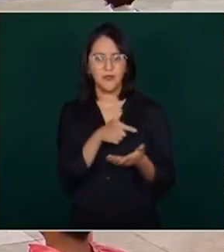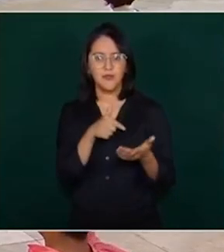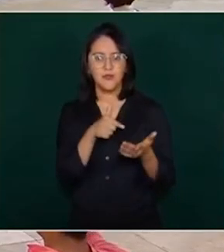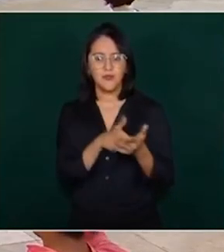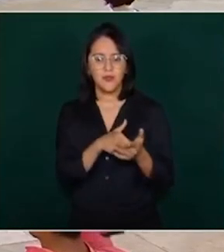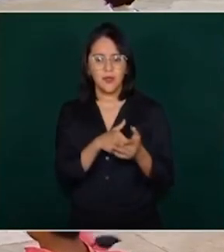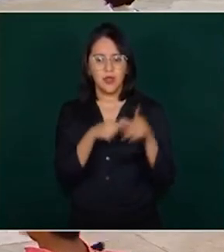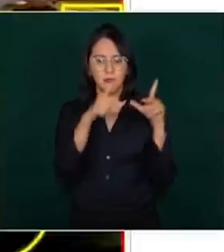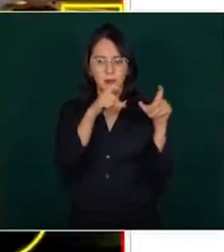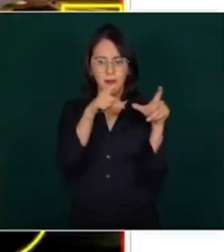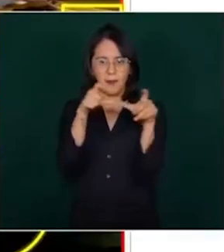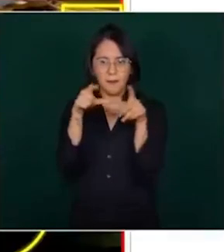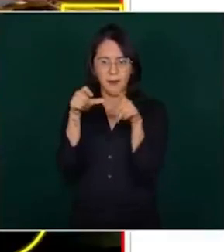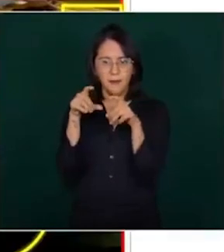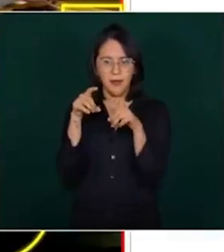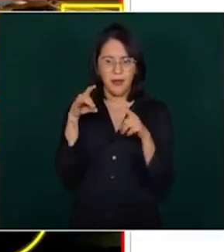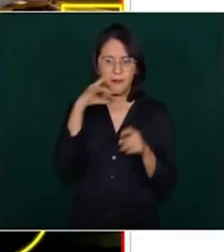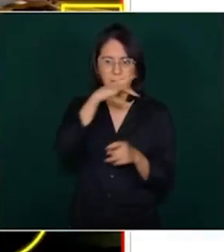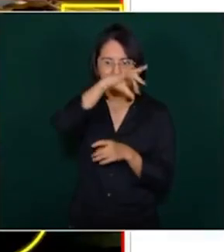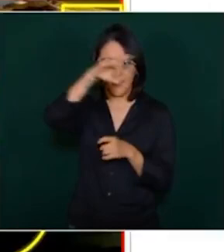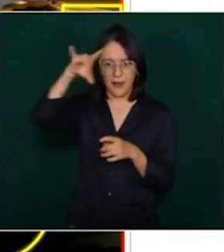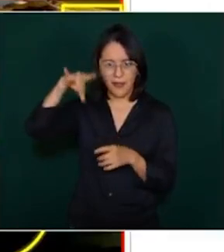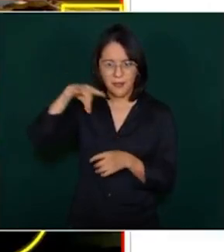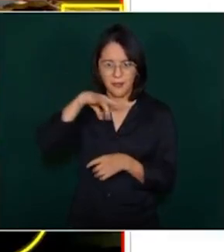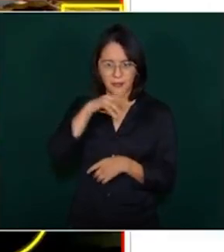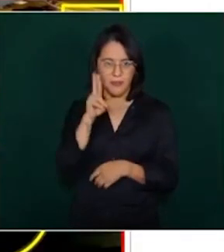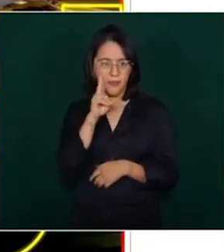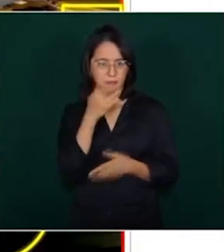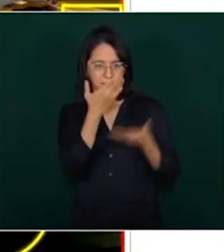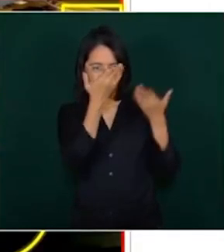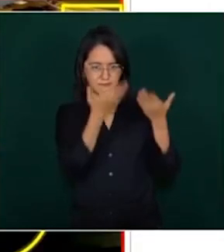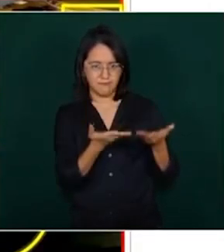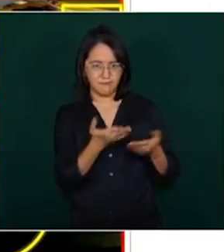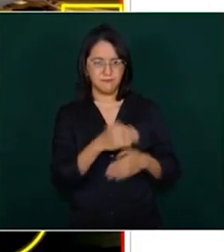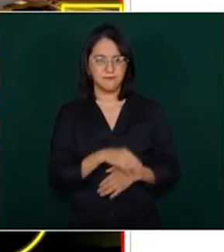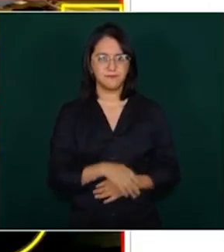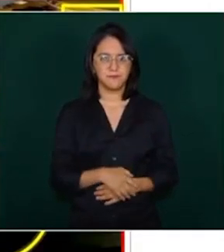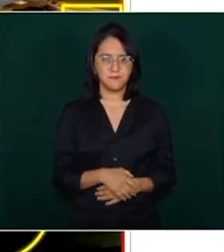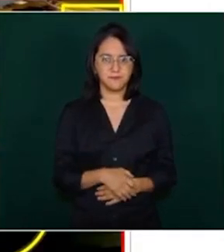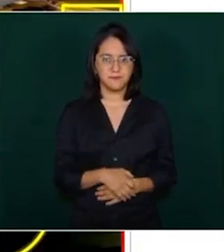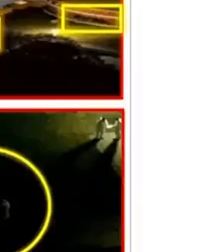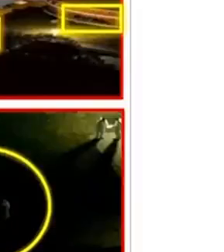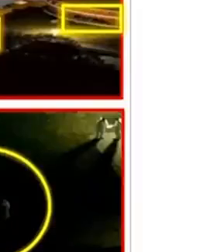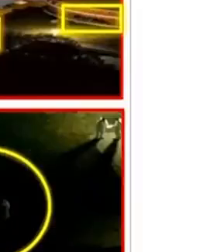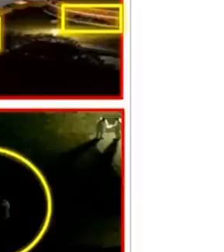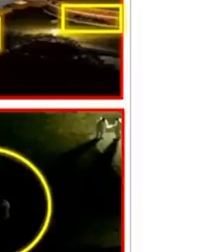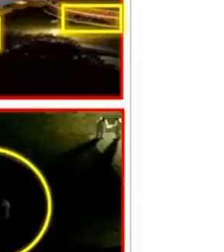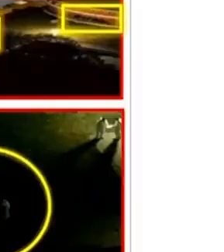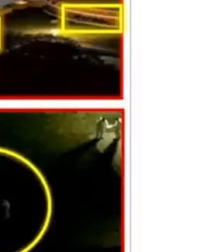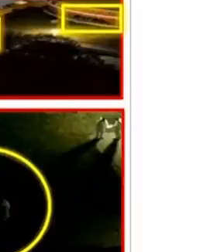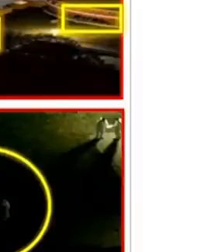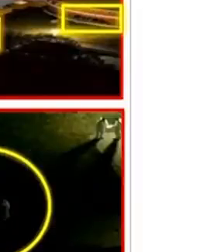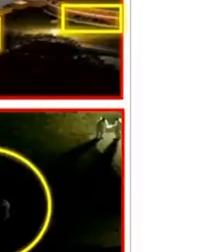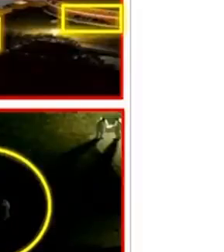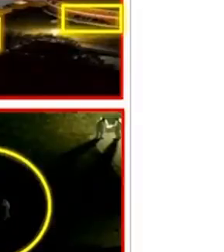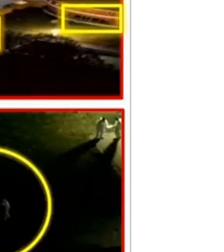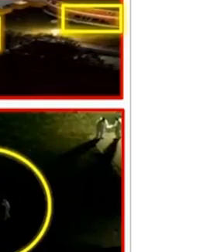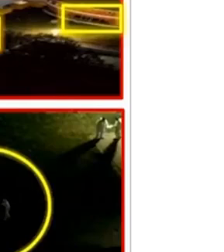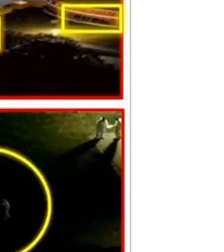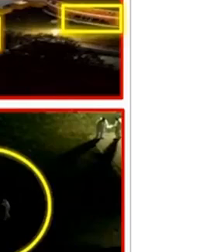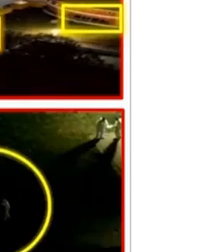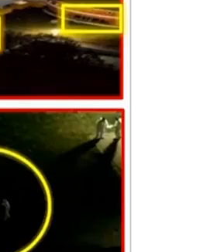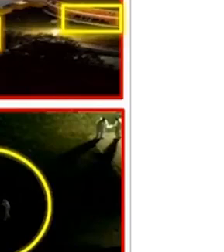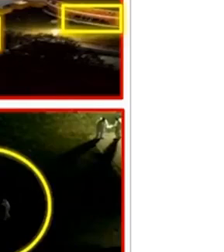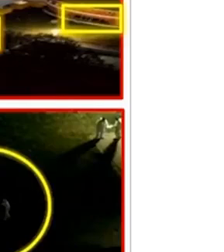satelitales del motel Nueva Castilla, en donde se localizó el cuerpo de